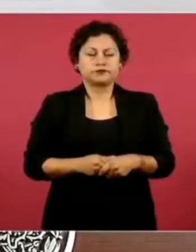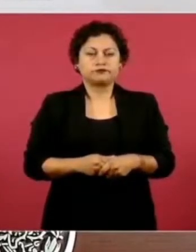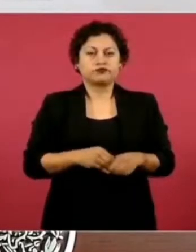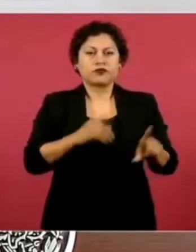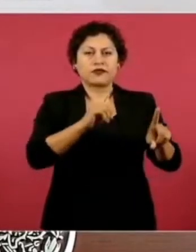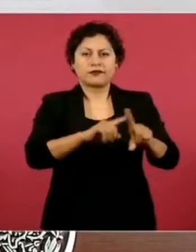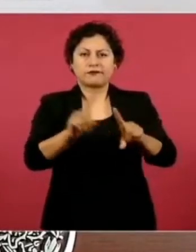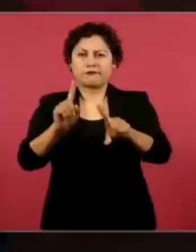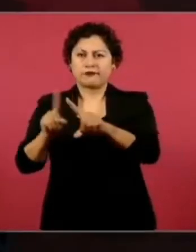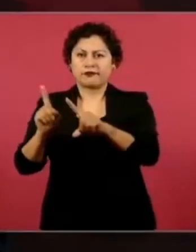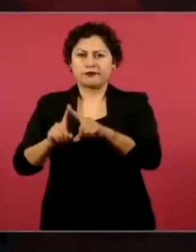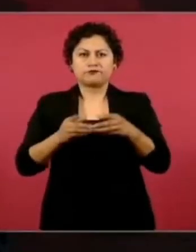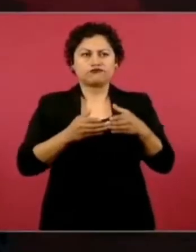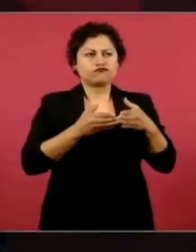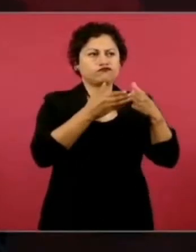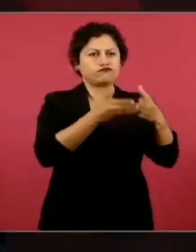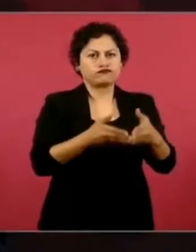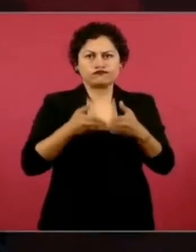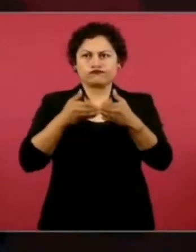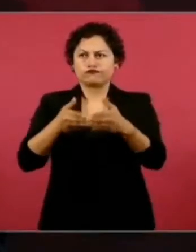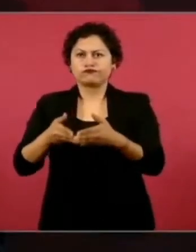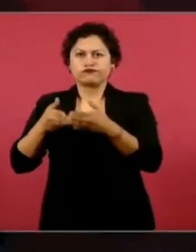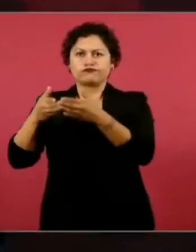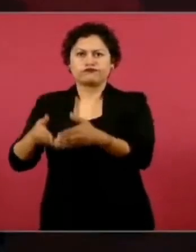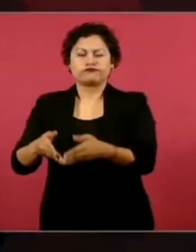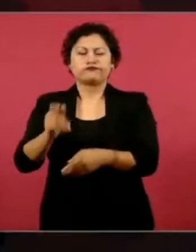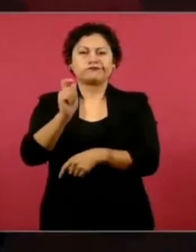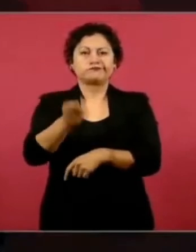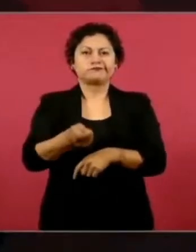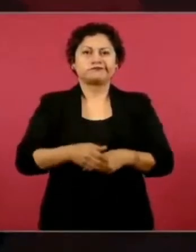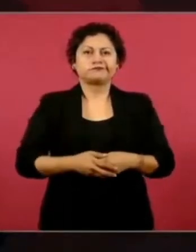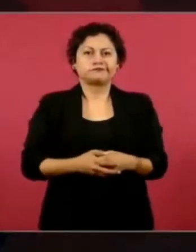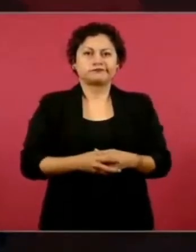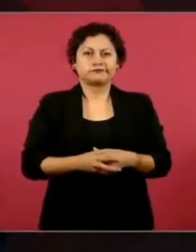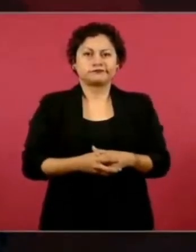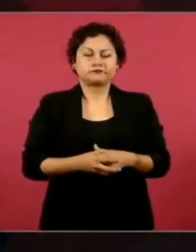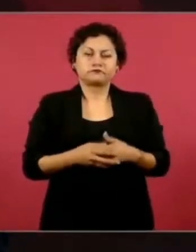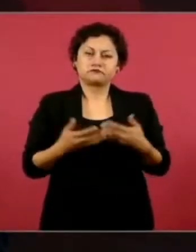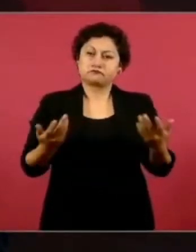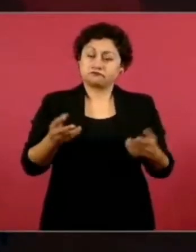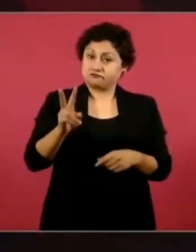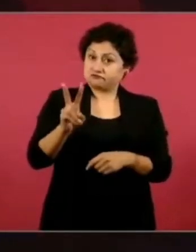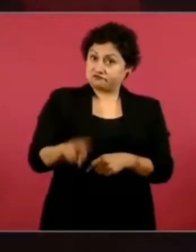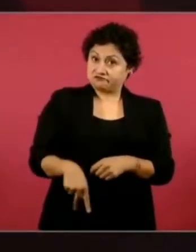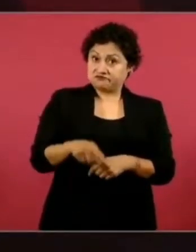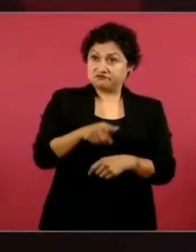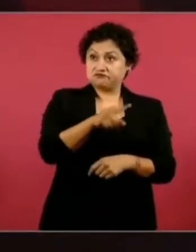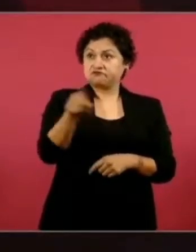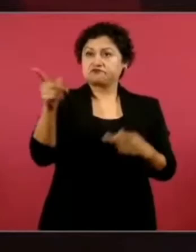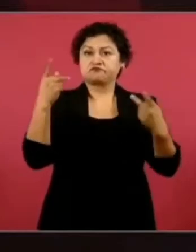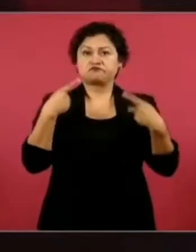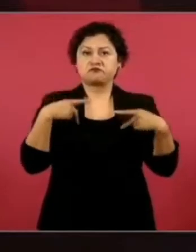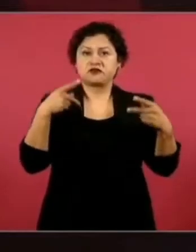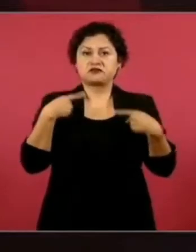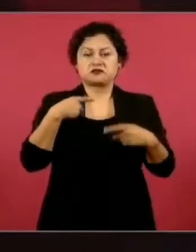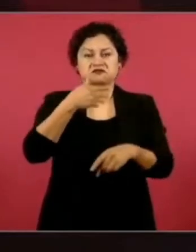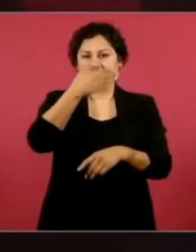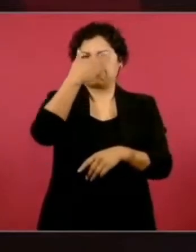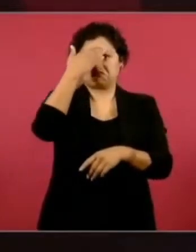esto se conoce poco, todo lo que se ha hecho